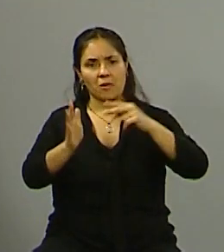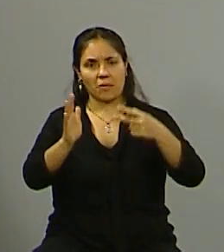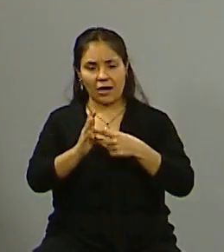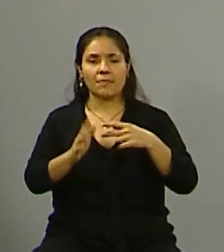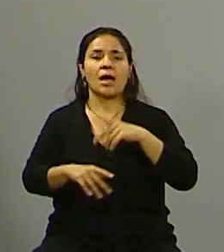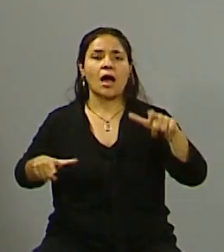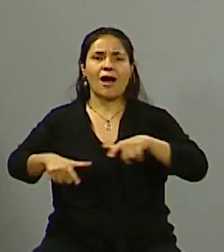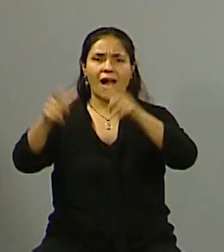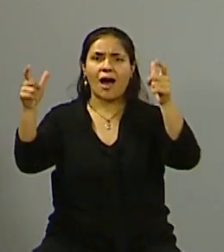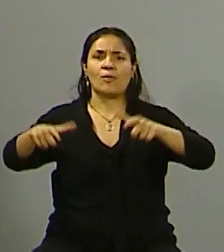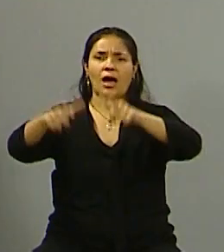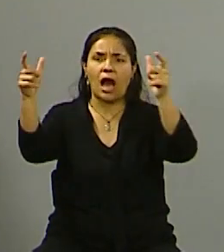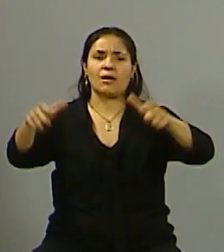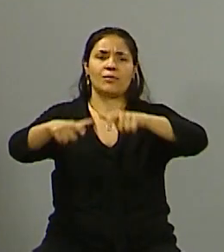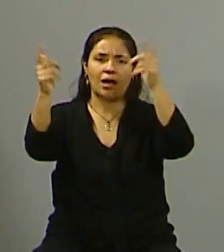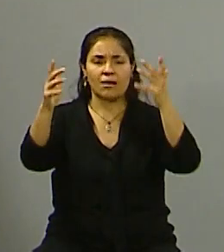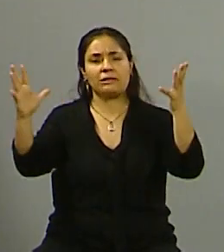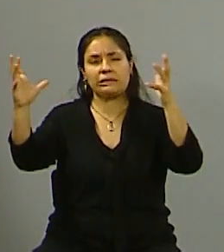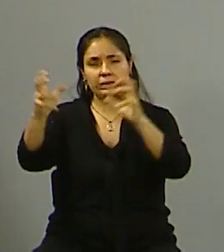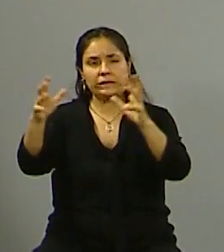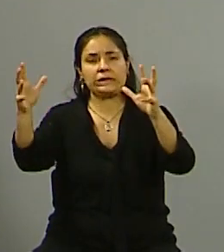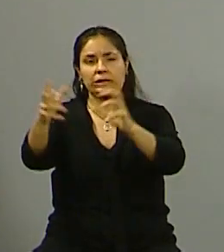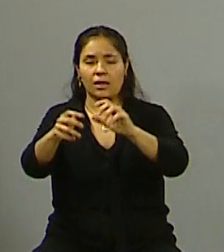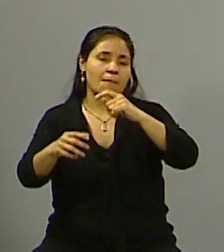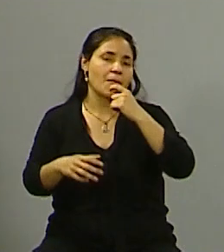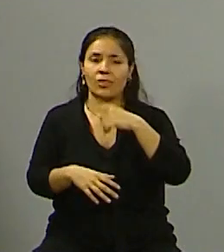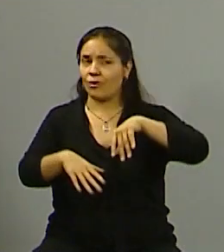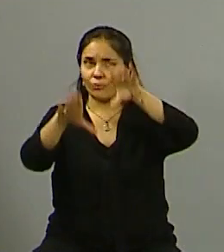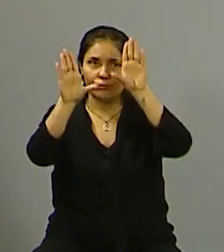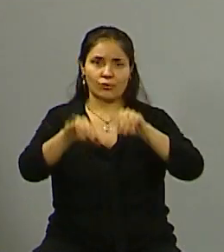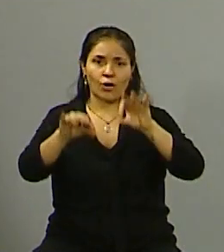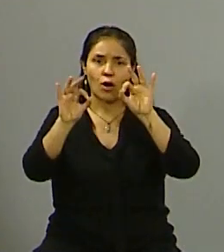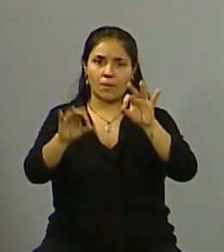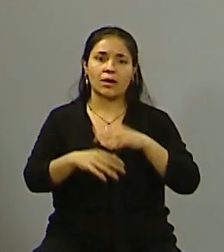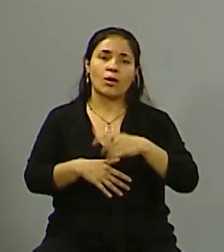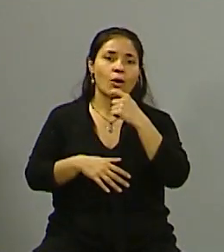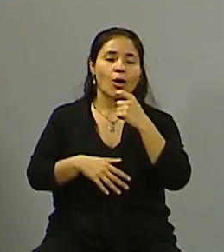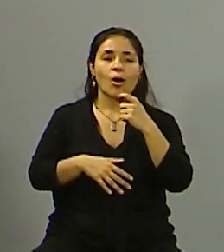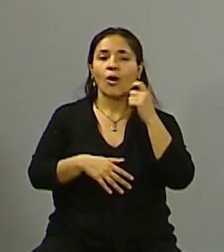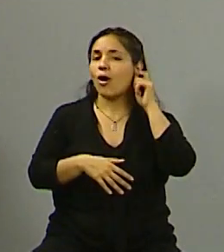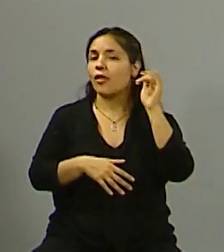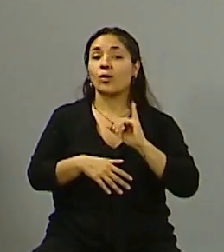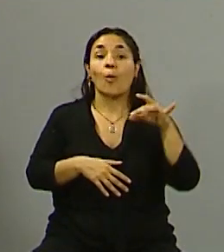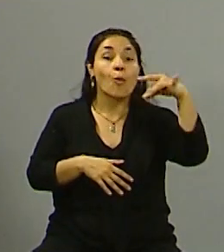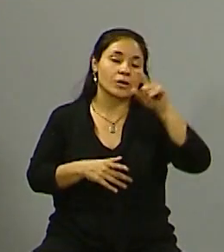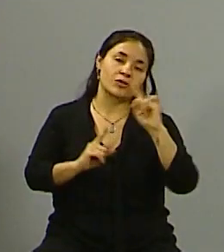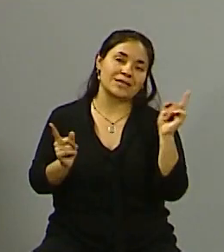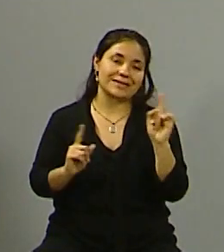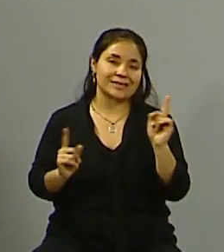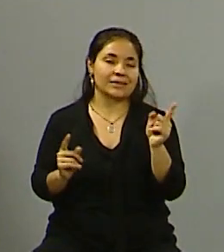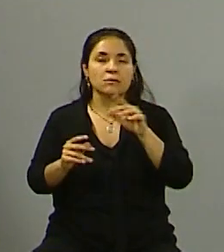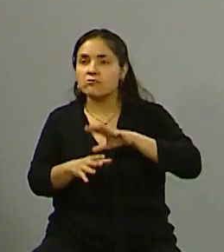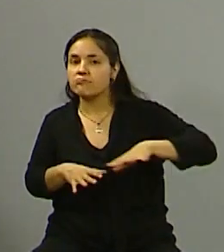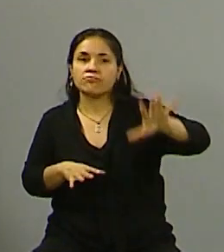arbolado público ha sufrido, está resentido en toda la provincia de Mendoza, Godoy Cruz no es la excepción y siempre es una queja que